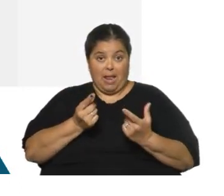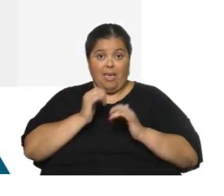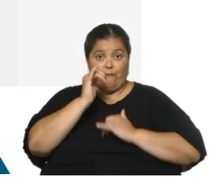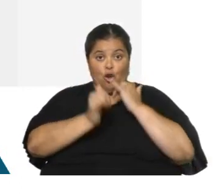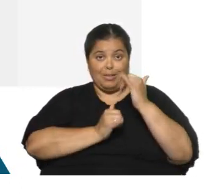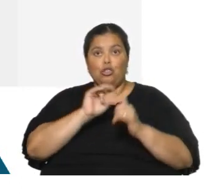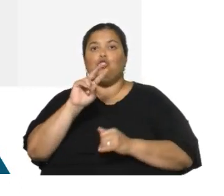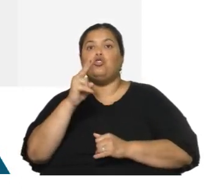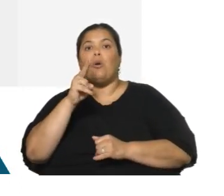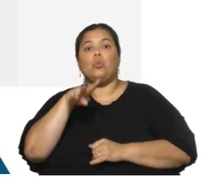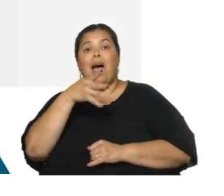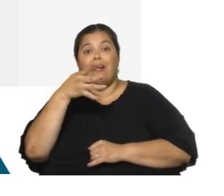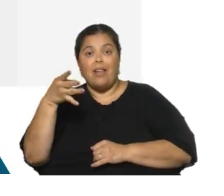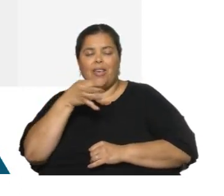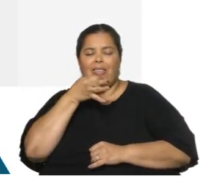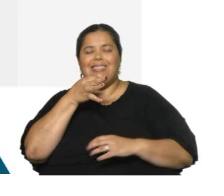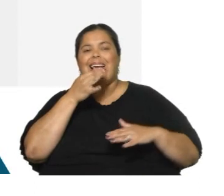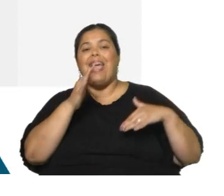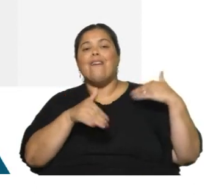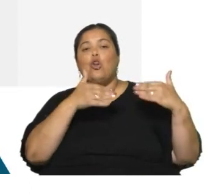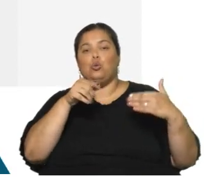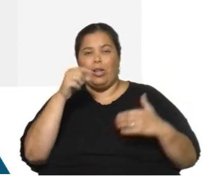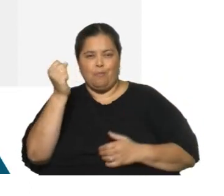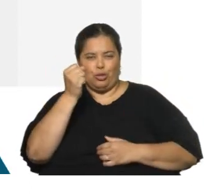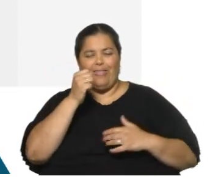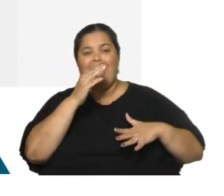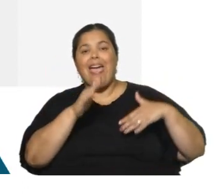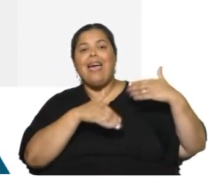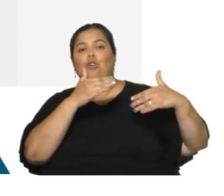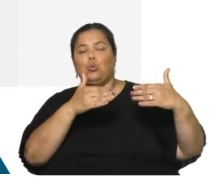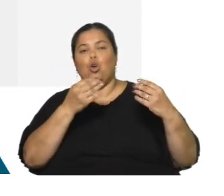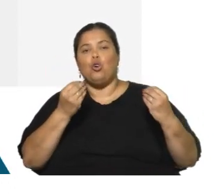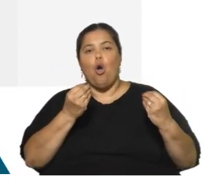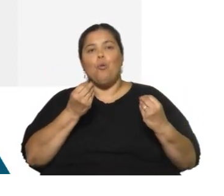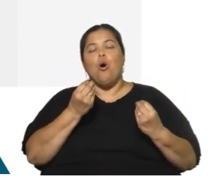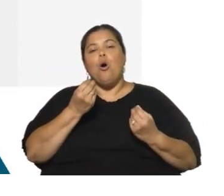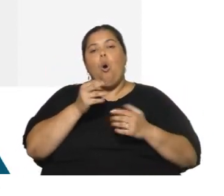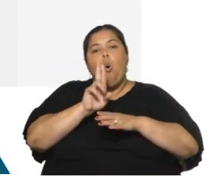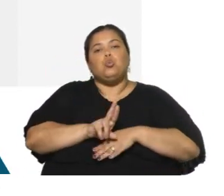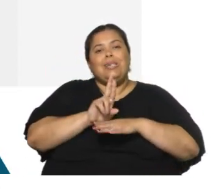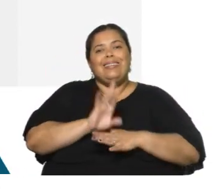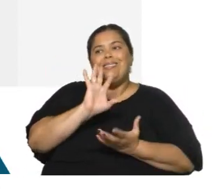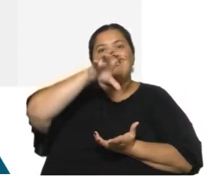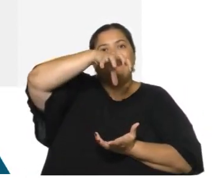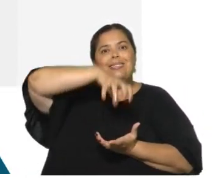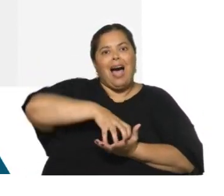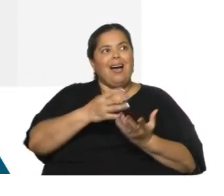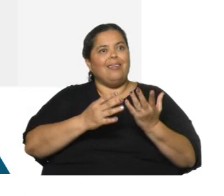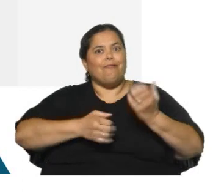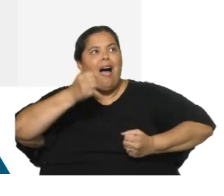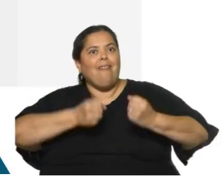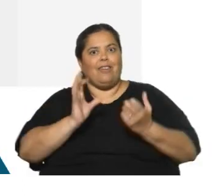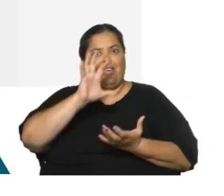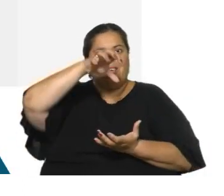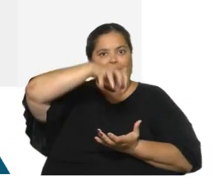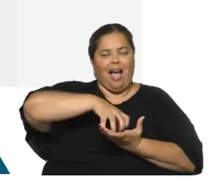gráfica es la evolución, y esto es importante, de la utilización de la capacidad instalada por parte de los industriales. Ellos